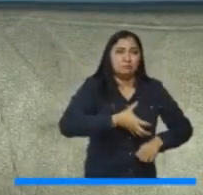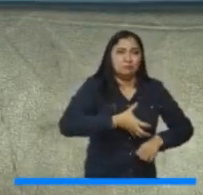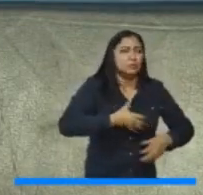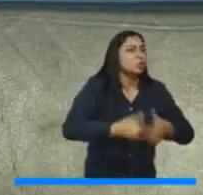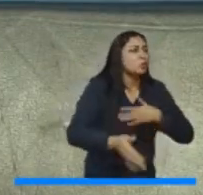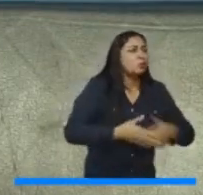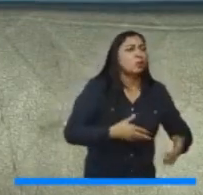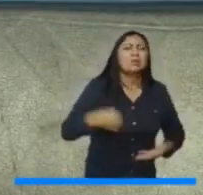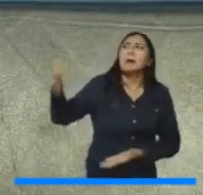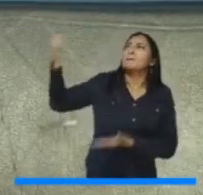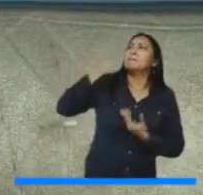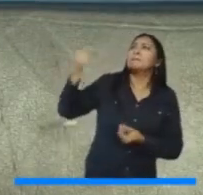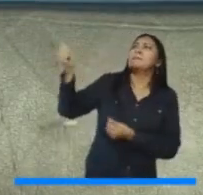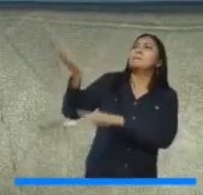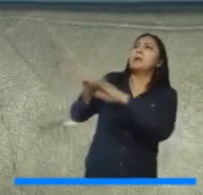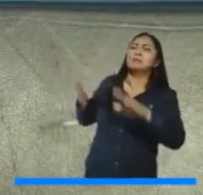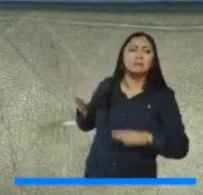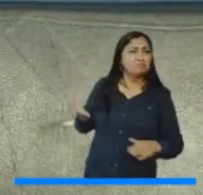desinteresada.